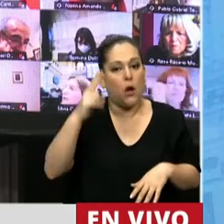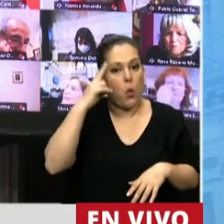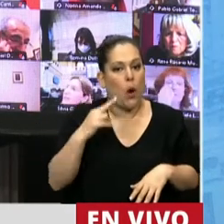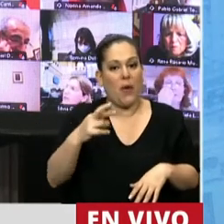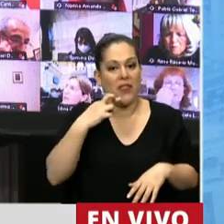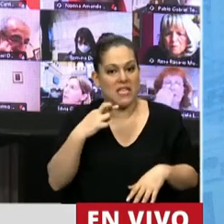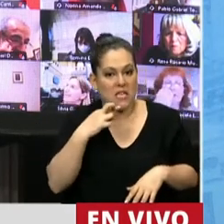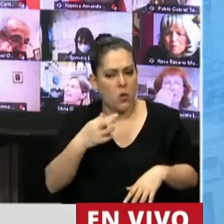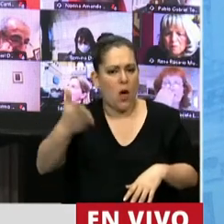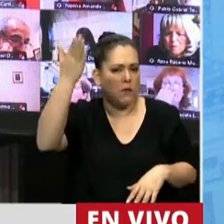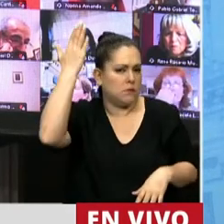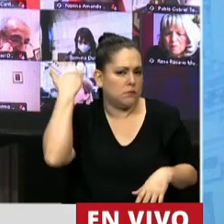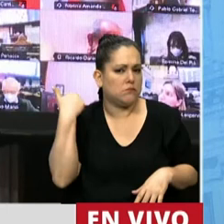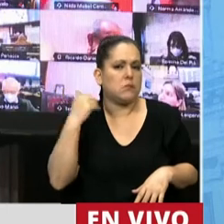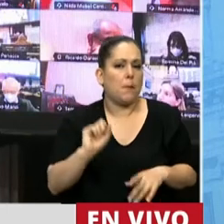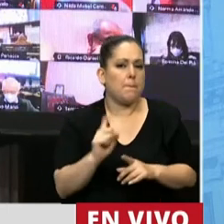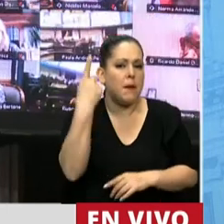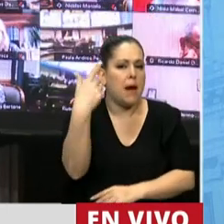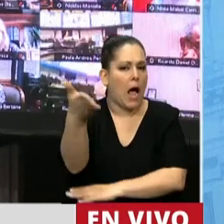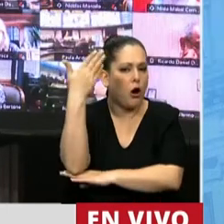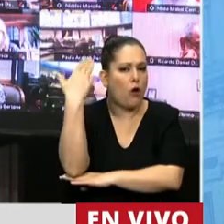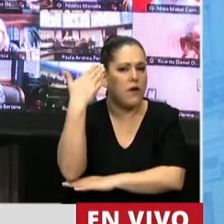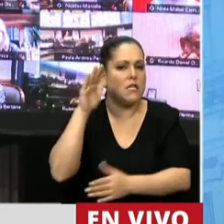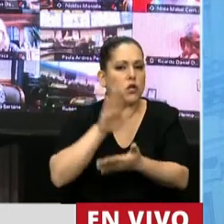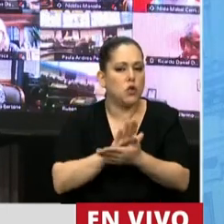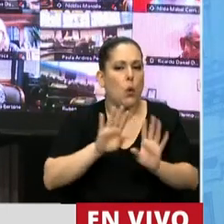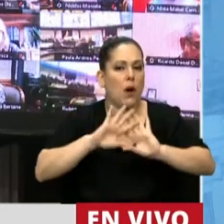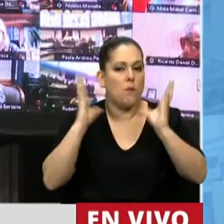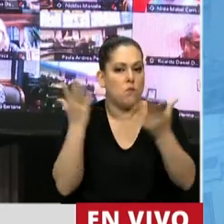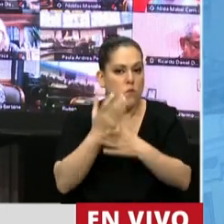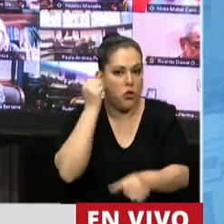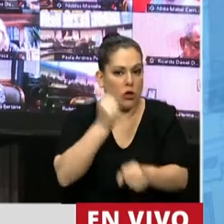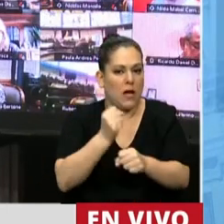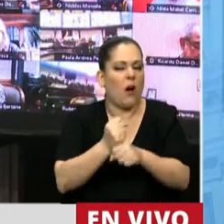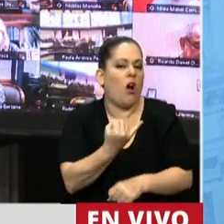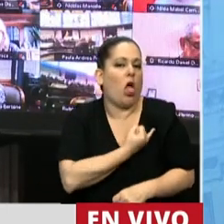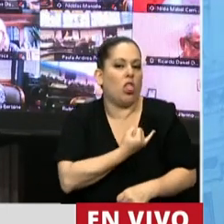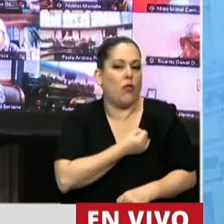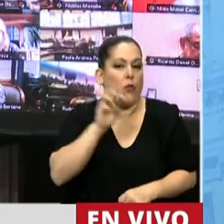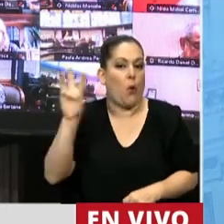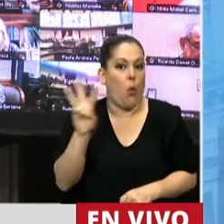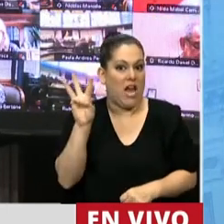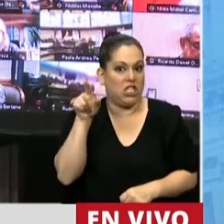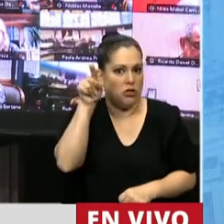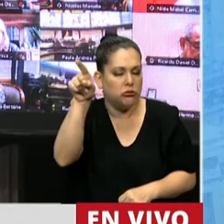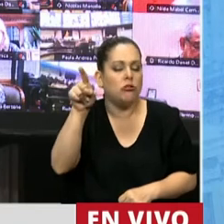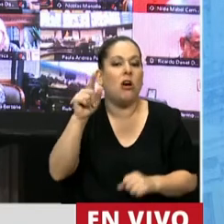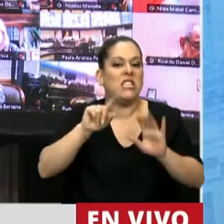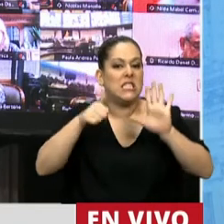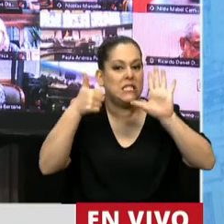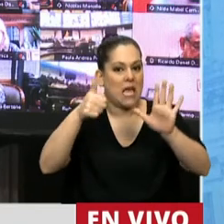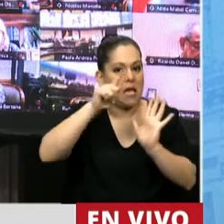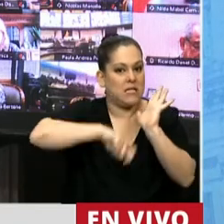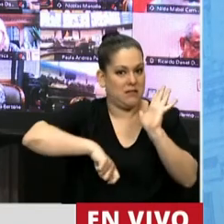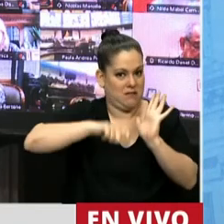se realizó la primera conferencia internacional del trabajo en la ciudad de Washington, se adoptaron seis convenios, dos de ellos,